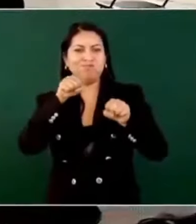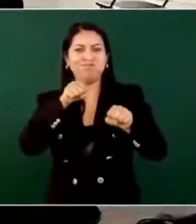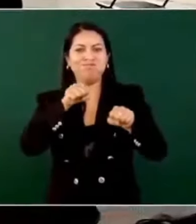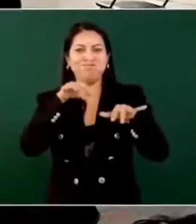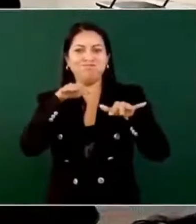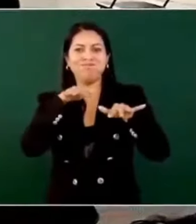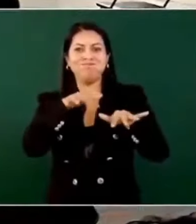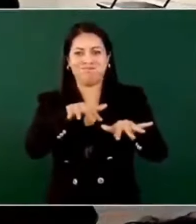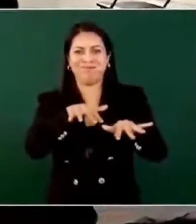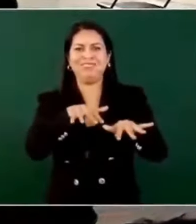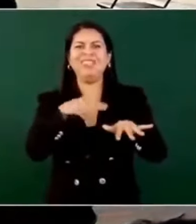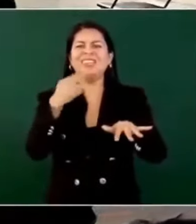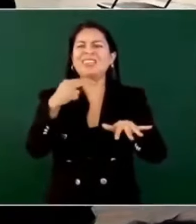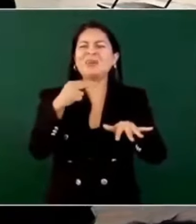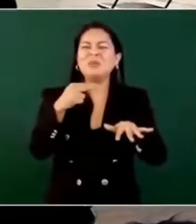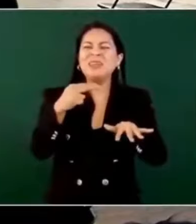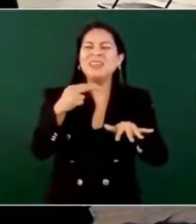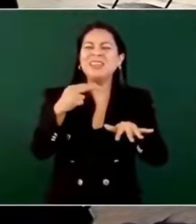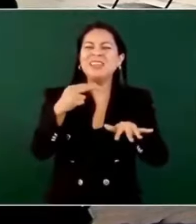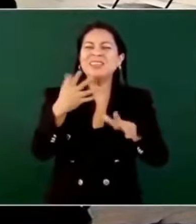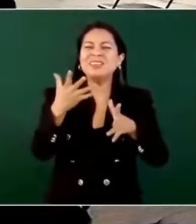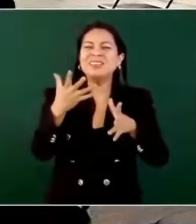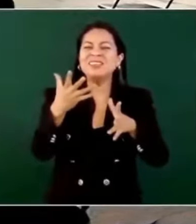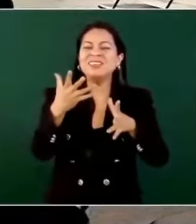¿Cómo se llamaba ese movimiento?